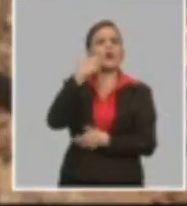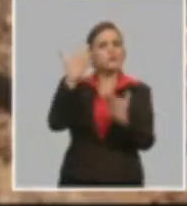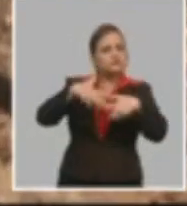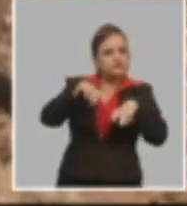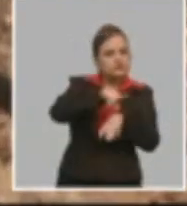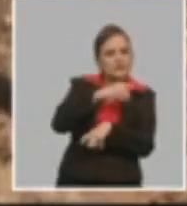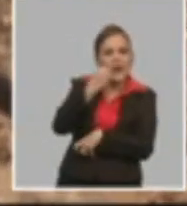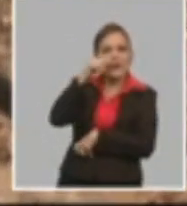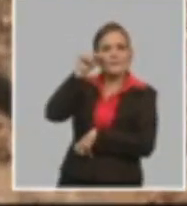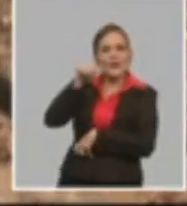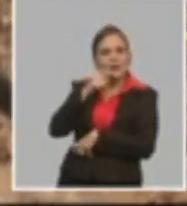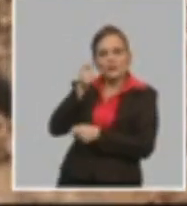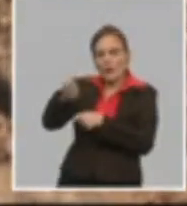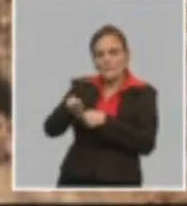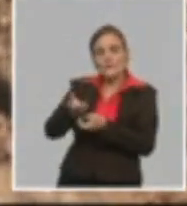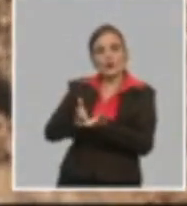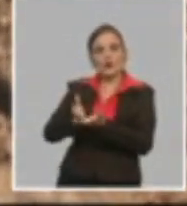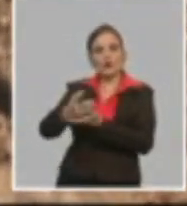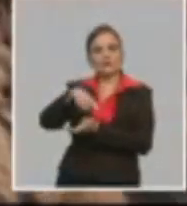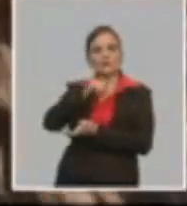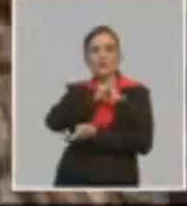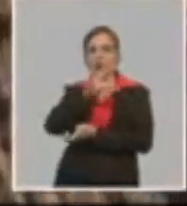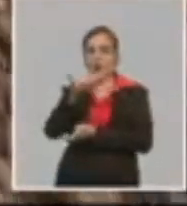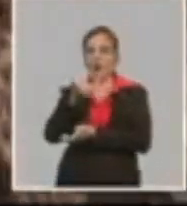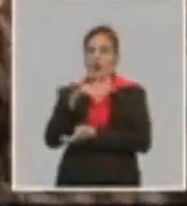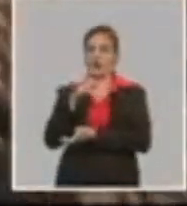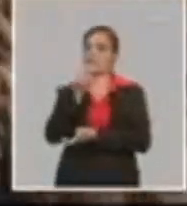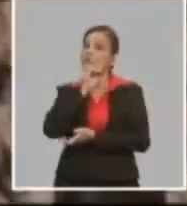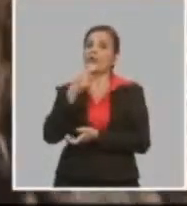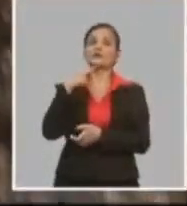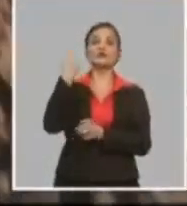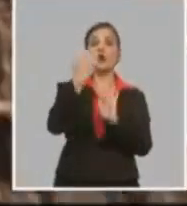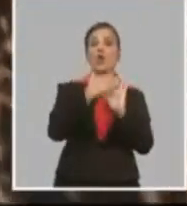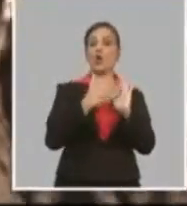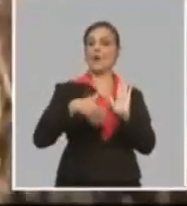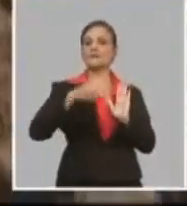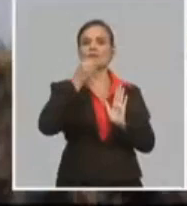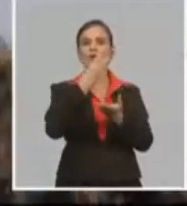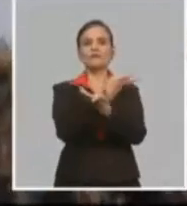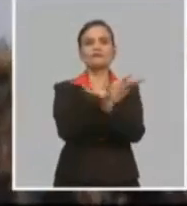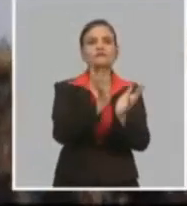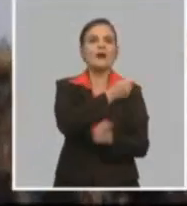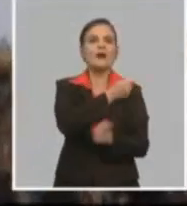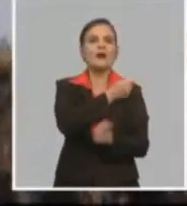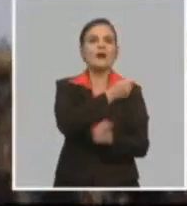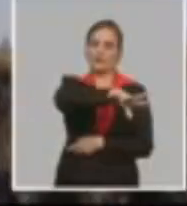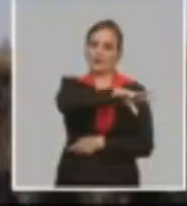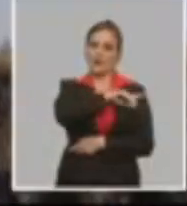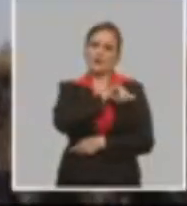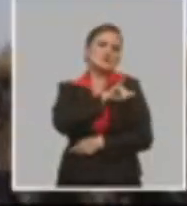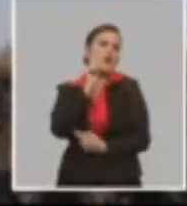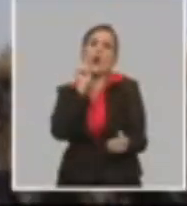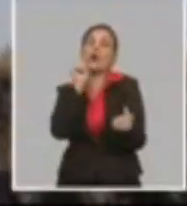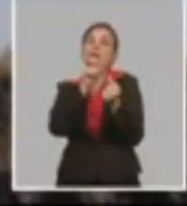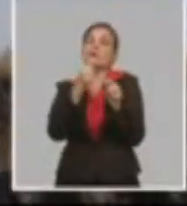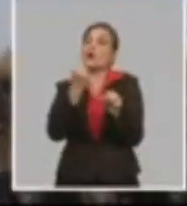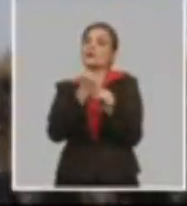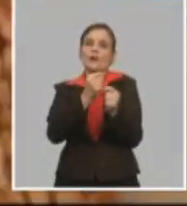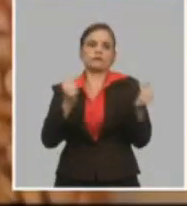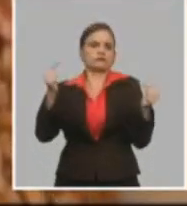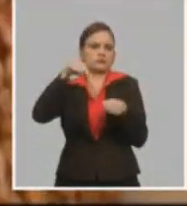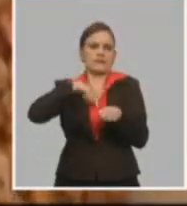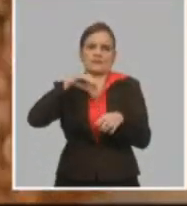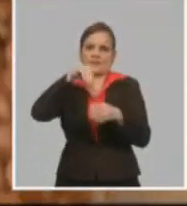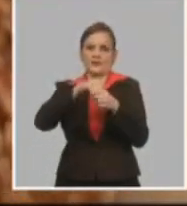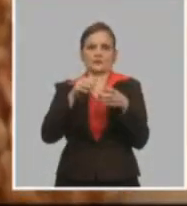donde podemos mantener las producciones, que nos puedan sustentar todos los meses del año y ahí está el reto que tenemos también nosotros los granmenses. Así que las